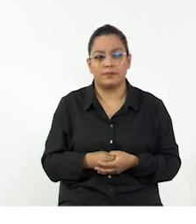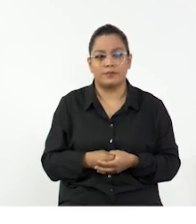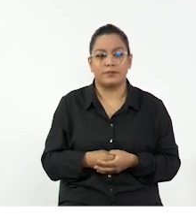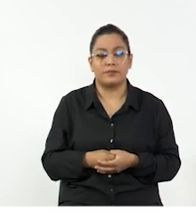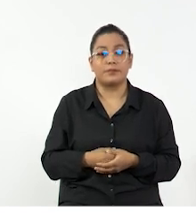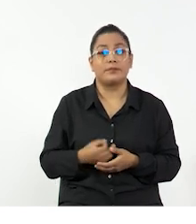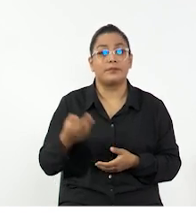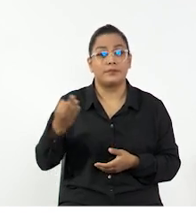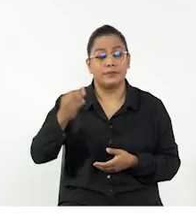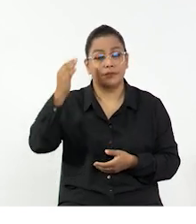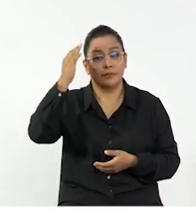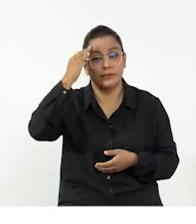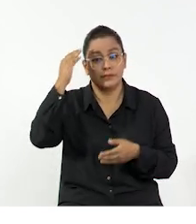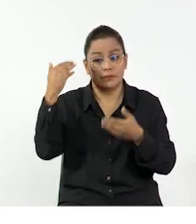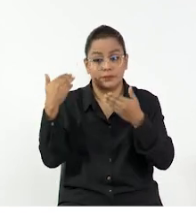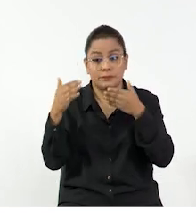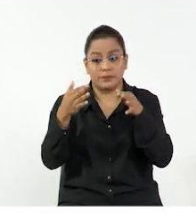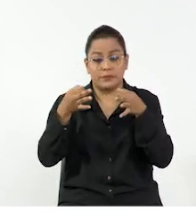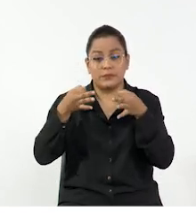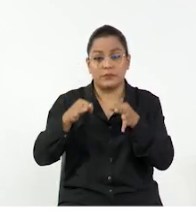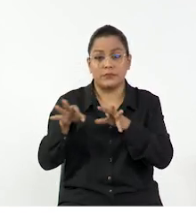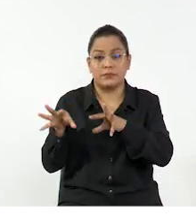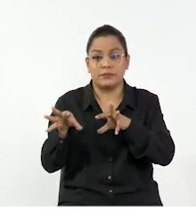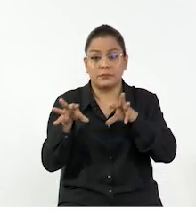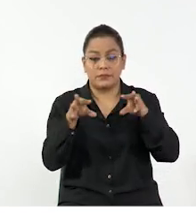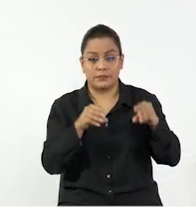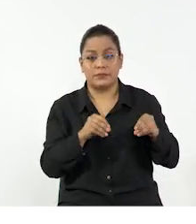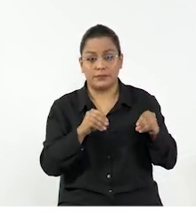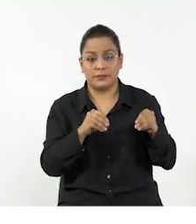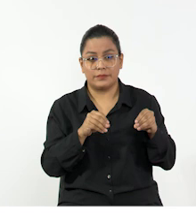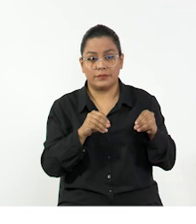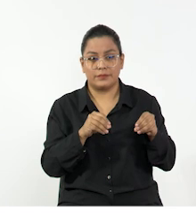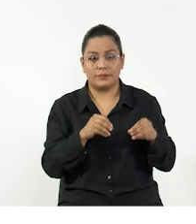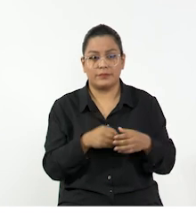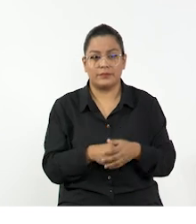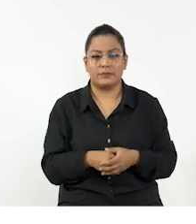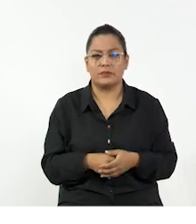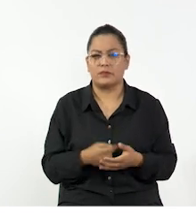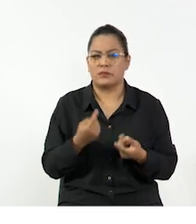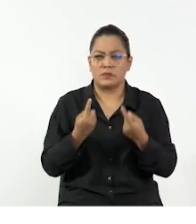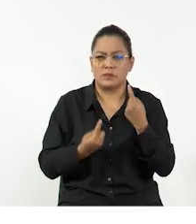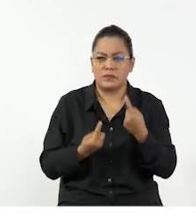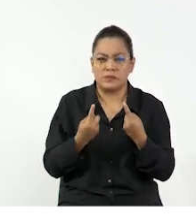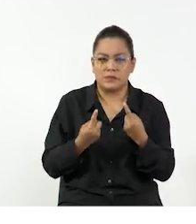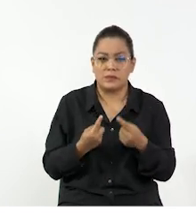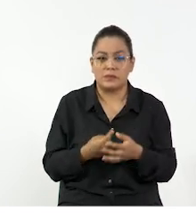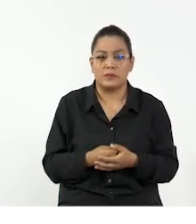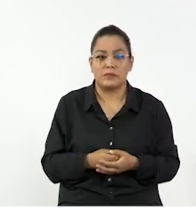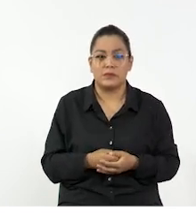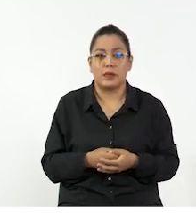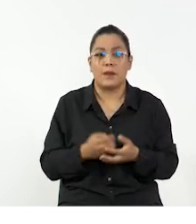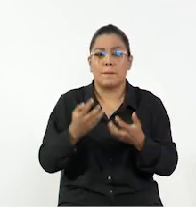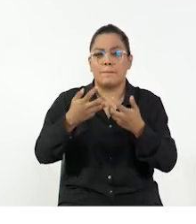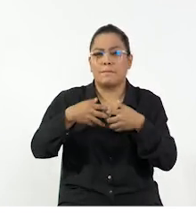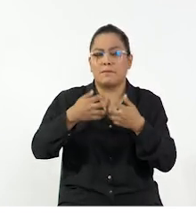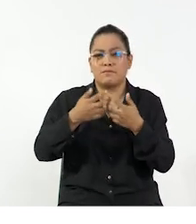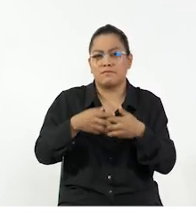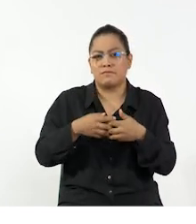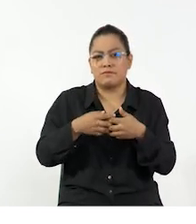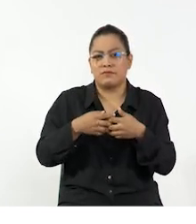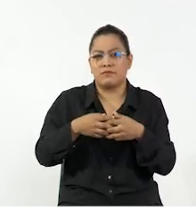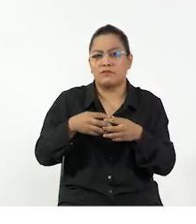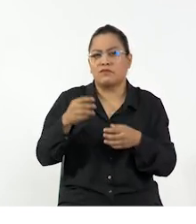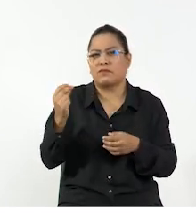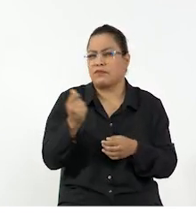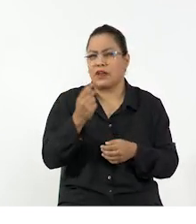de estas magnitudes físicas? Tenemos diversas aplicaciones de la mecánica y una aplicación muy directa de ellas es el de